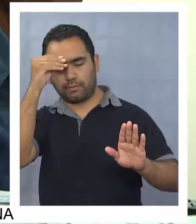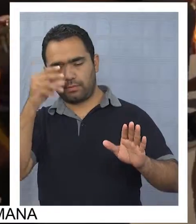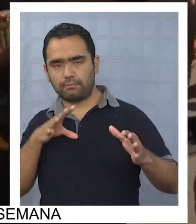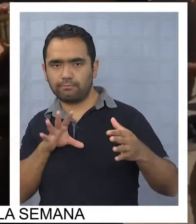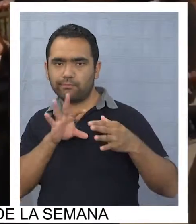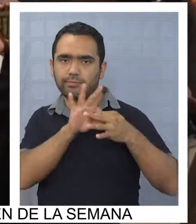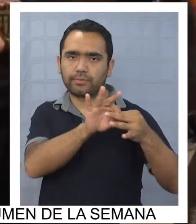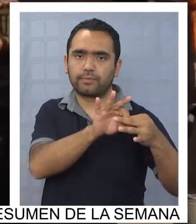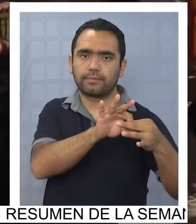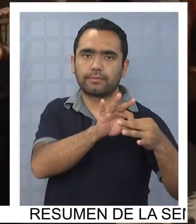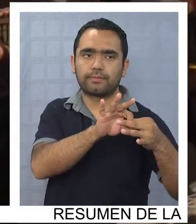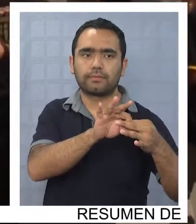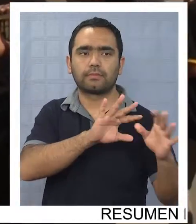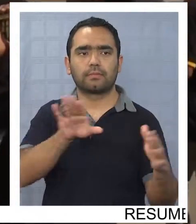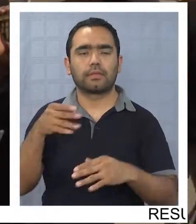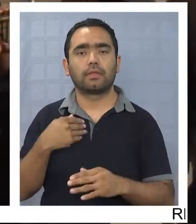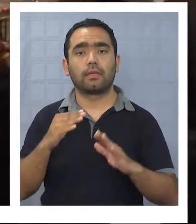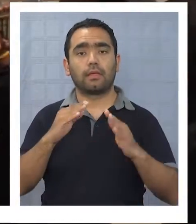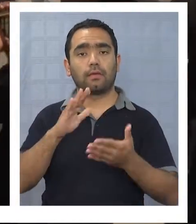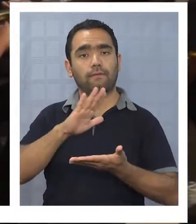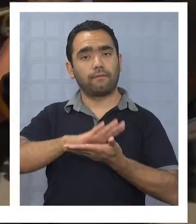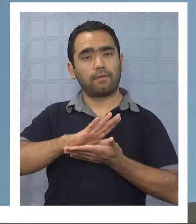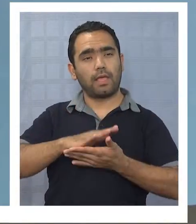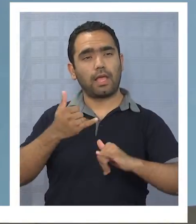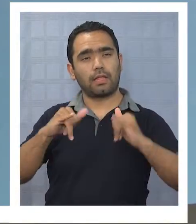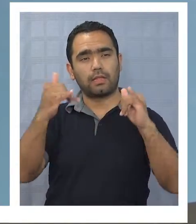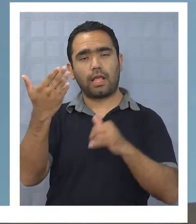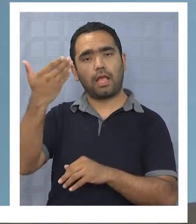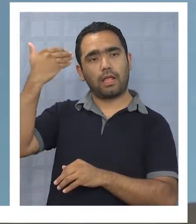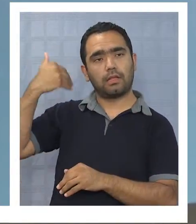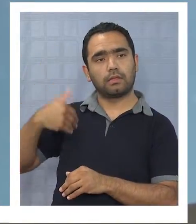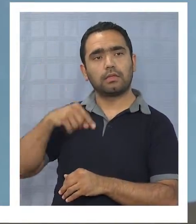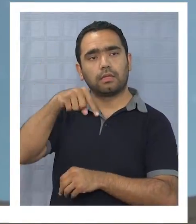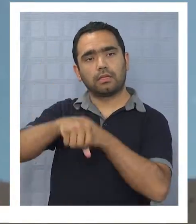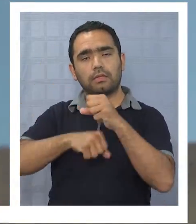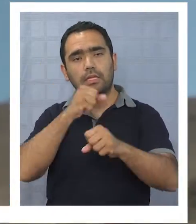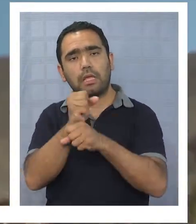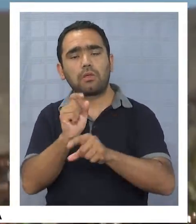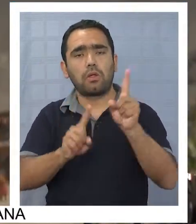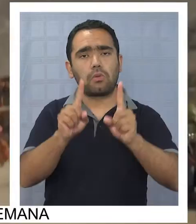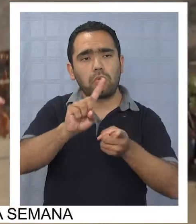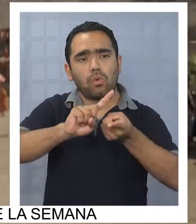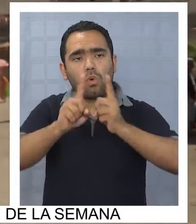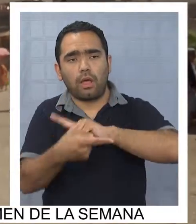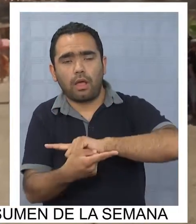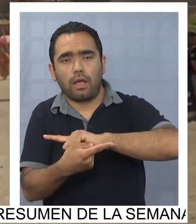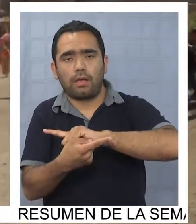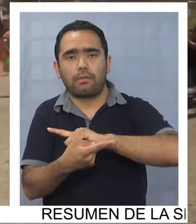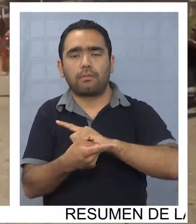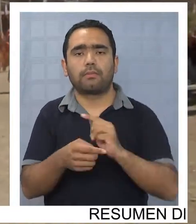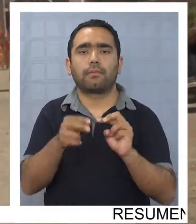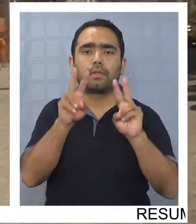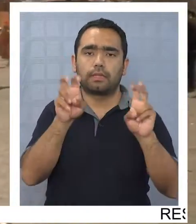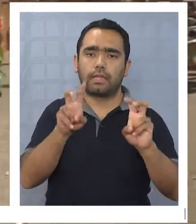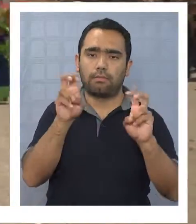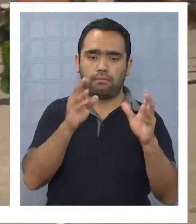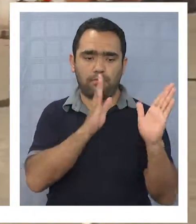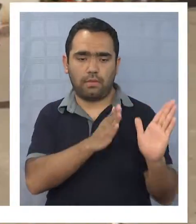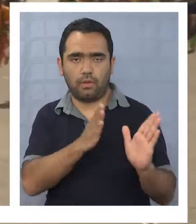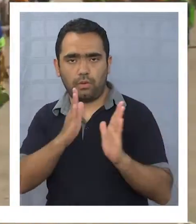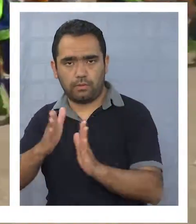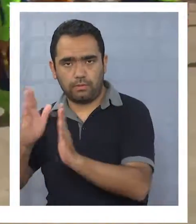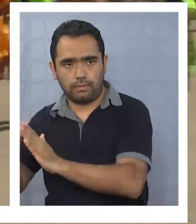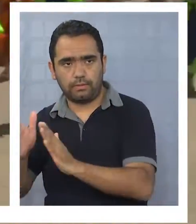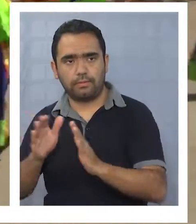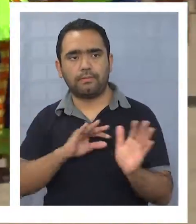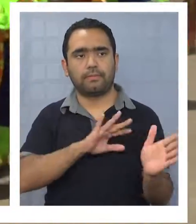de la mano. En relación a fiestas anteriores, para este año se han realizado algunas modificaciones en torno a la organización.